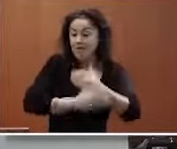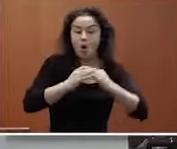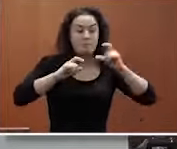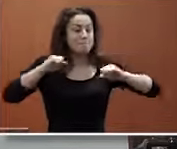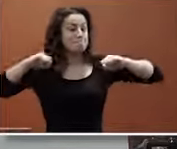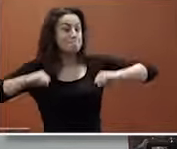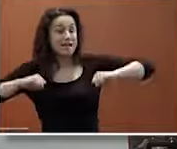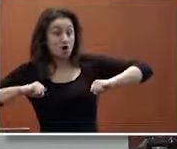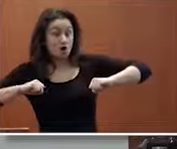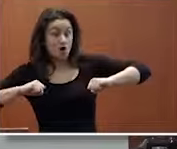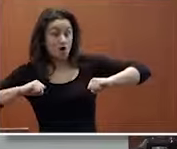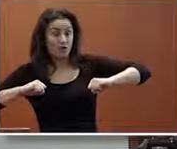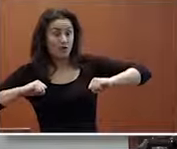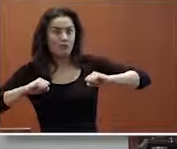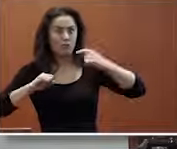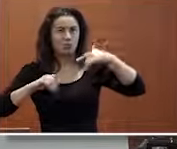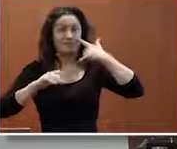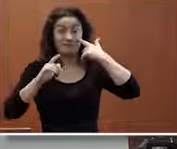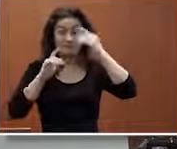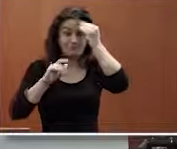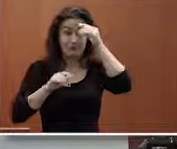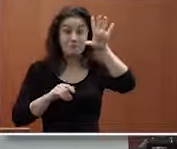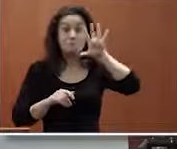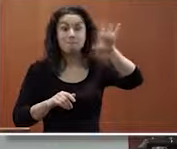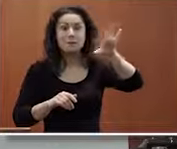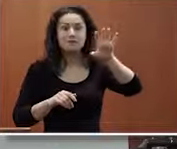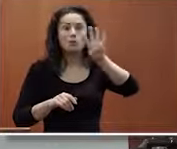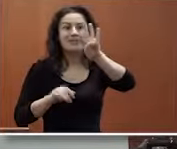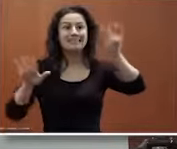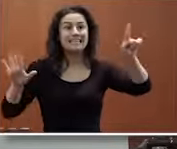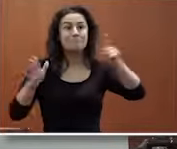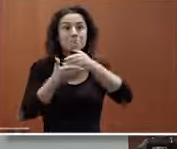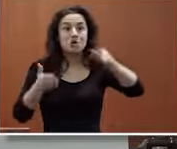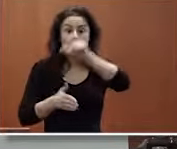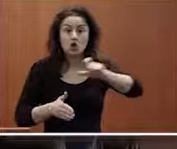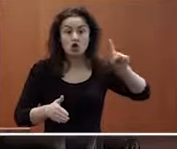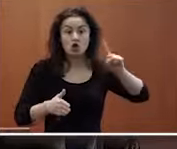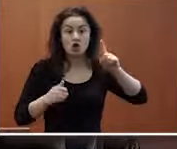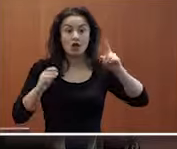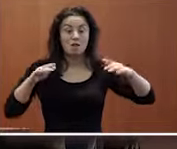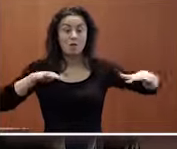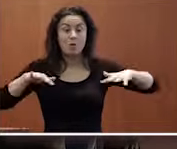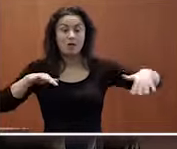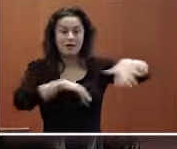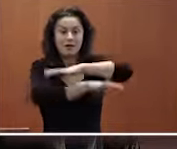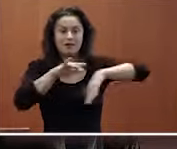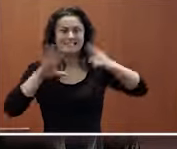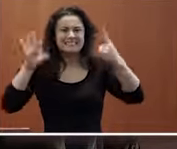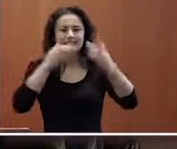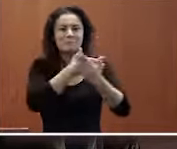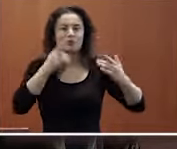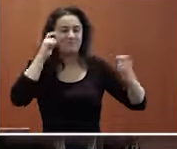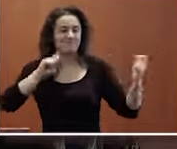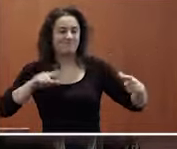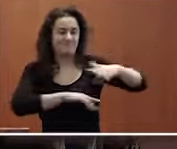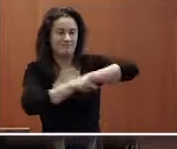mayor es sobre todo además muy importante en un país que no viven 46 millones de habitantes sino que a lo largo del año por aquí pasan alrededor de unos 60 millones más o